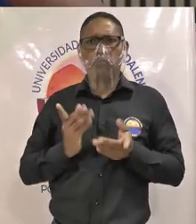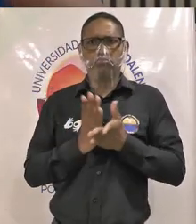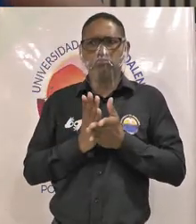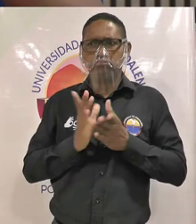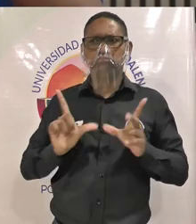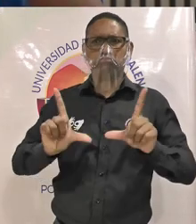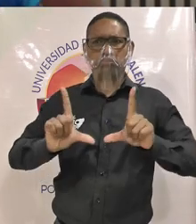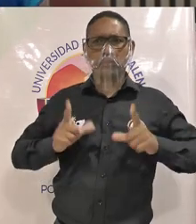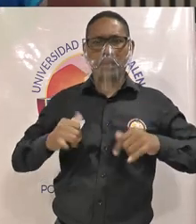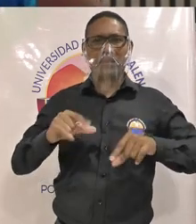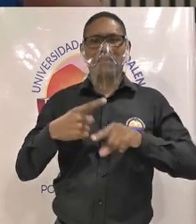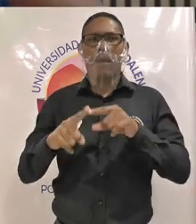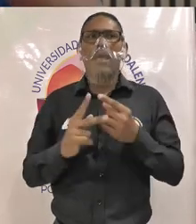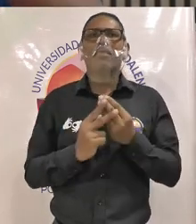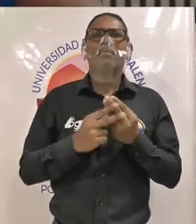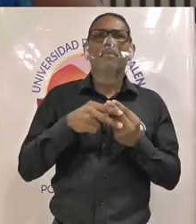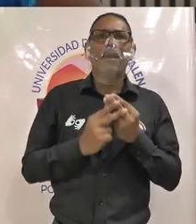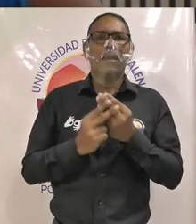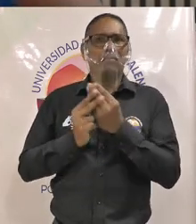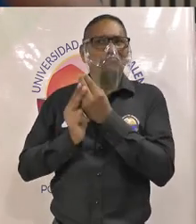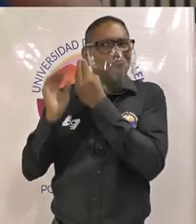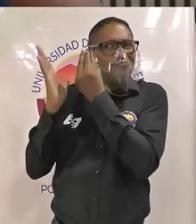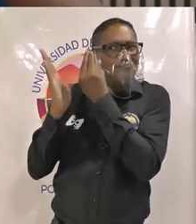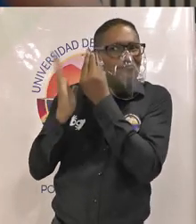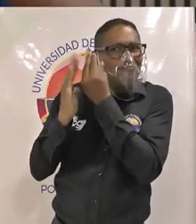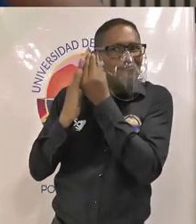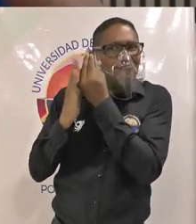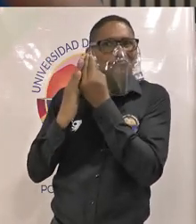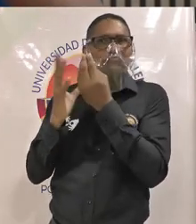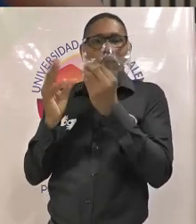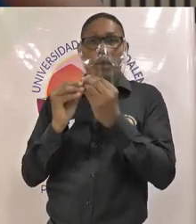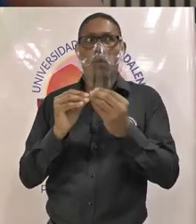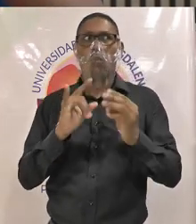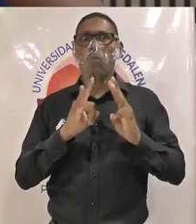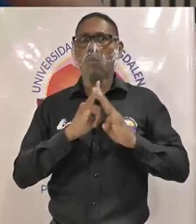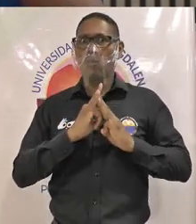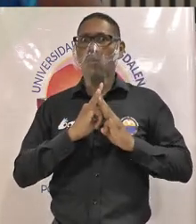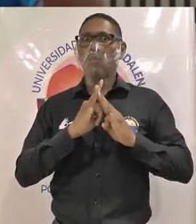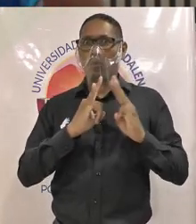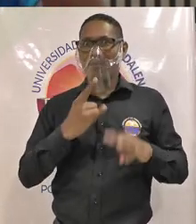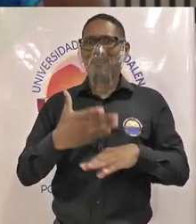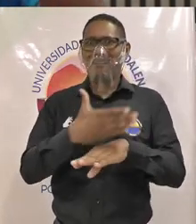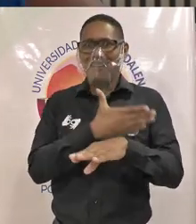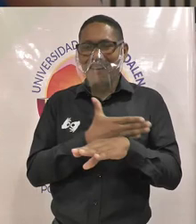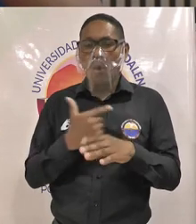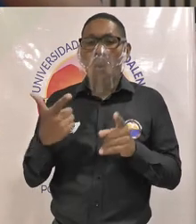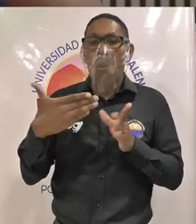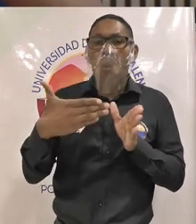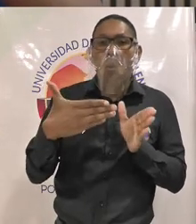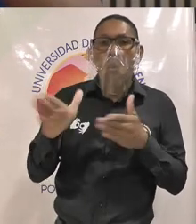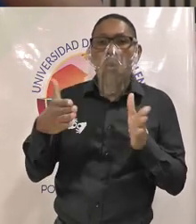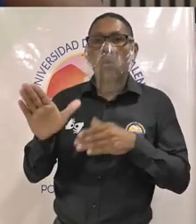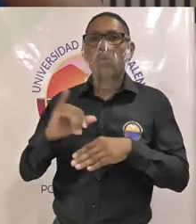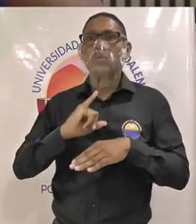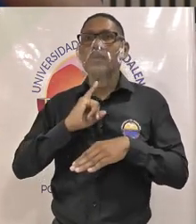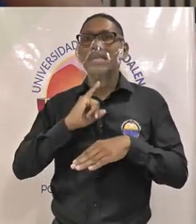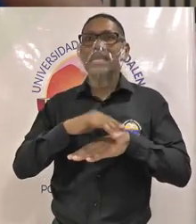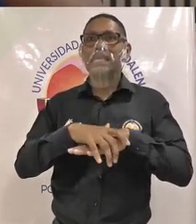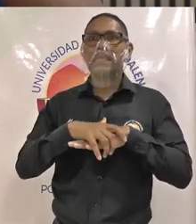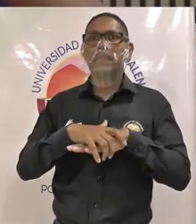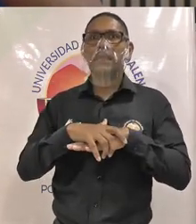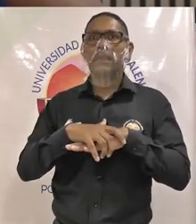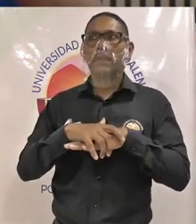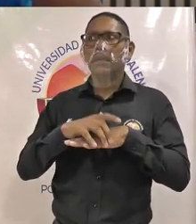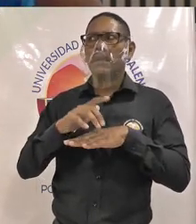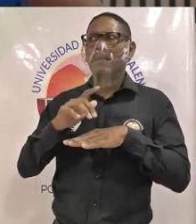los talleres de presaber y los cursos de inglés que realizaba la universidad en Magdalena y una vez que lo ofertaron mi curso de inglés comenzó casi